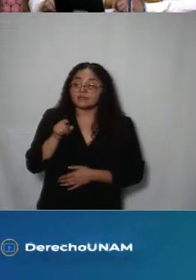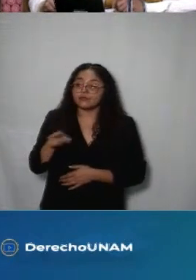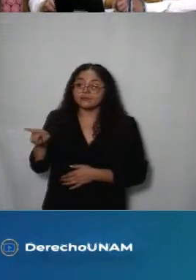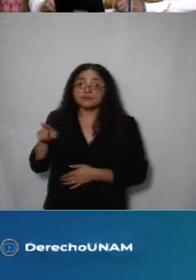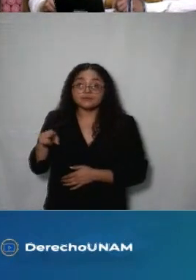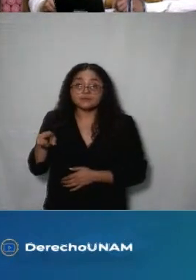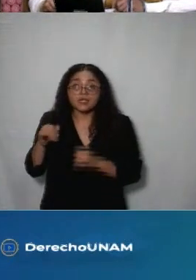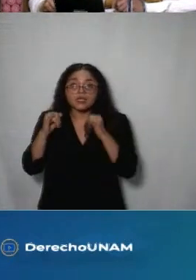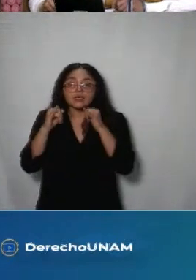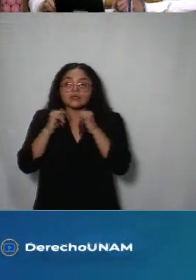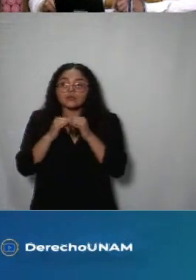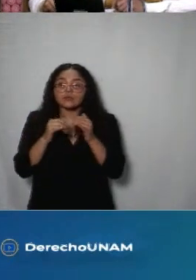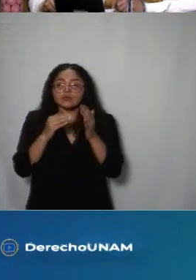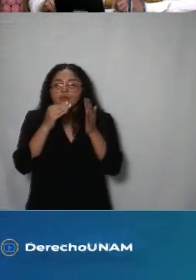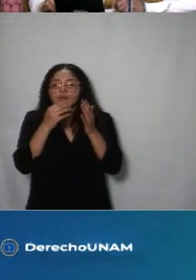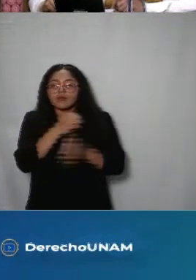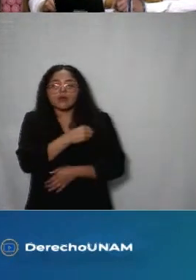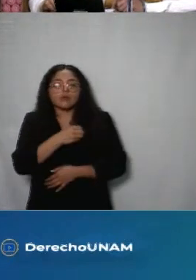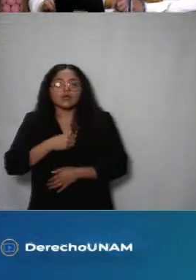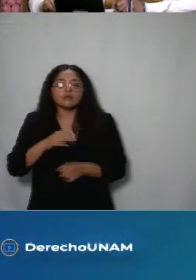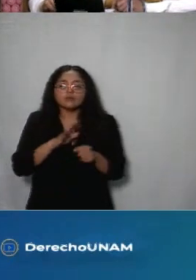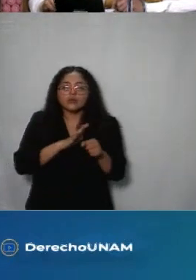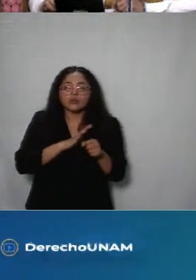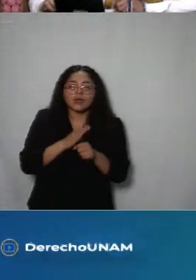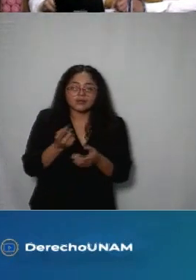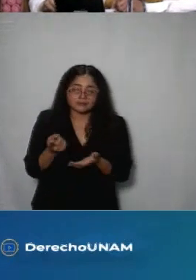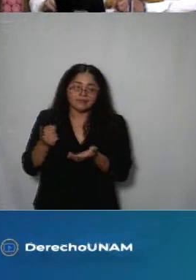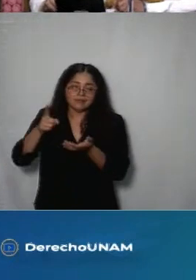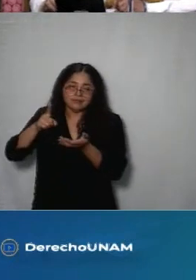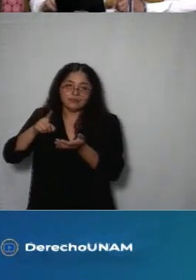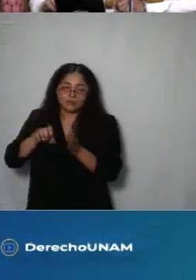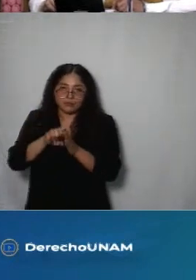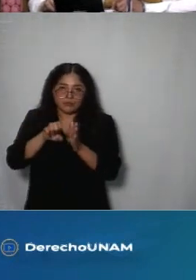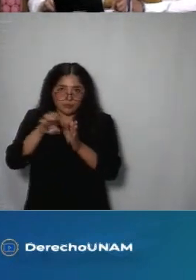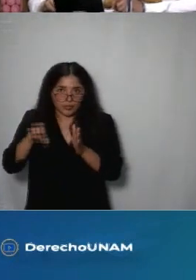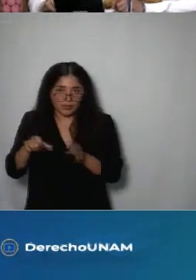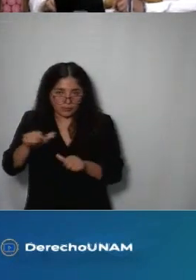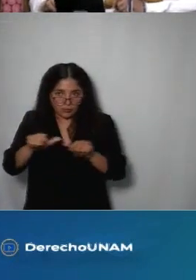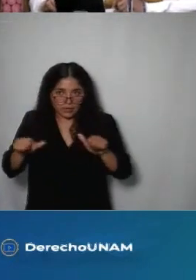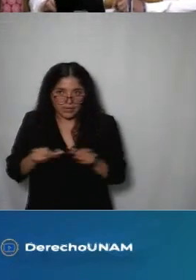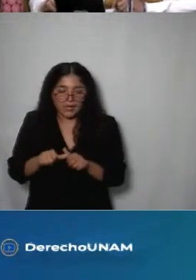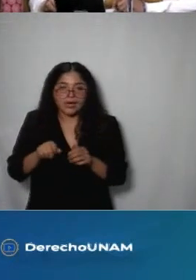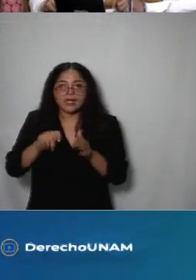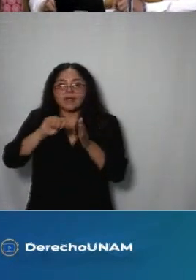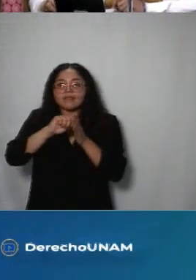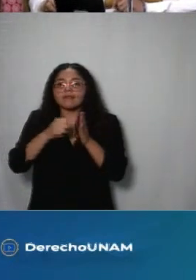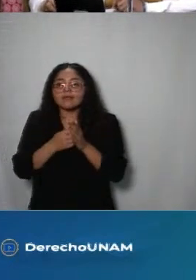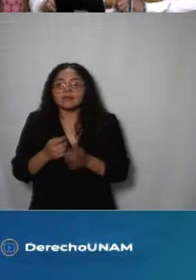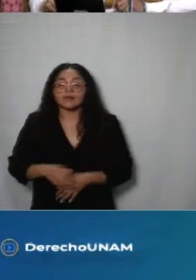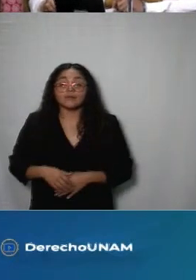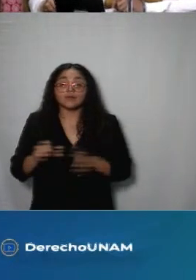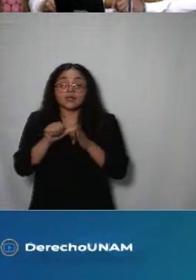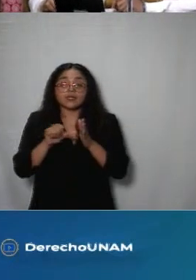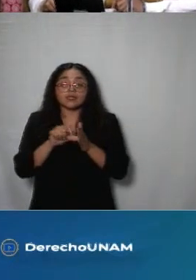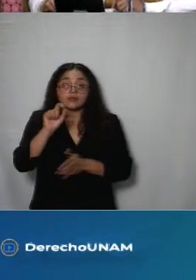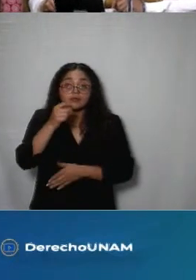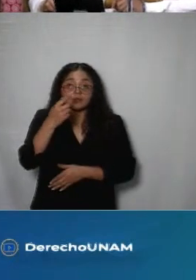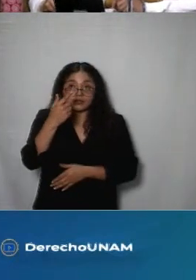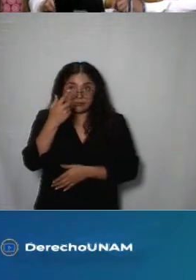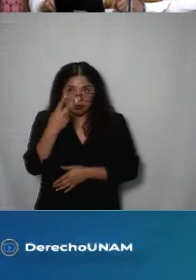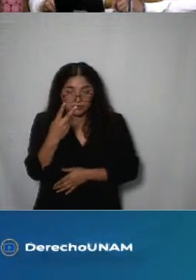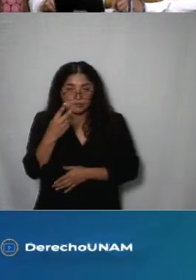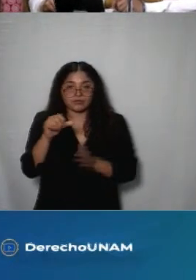justo de la área técnica establecidas en el artículo 22 fracciones 2